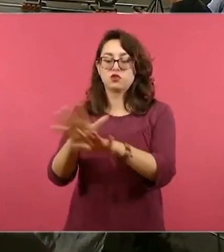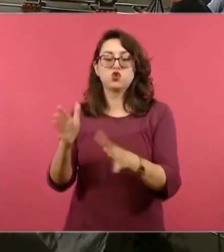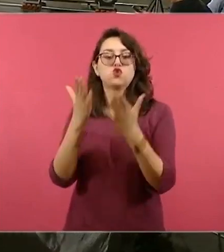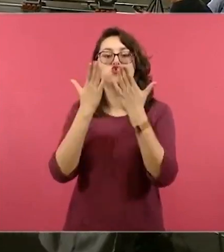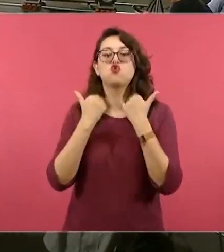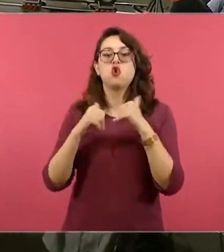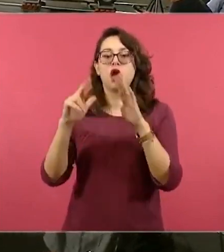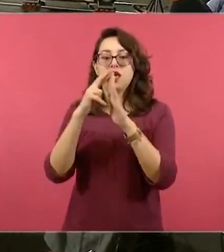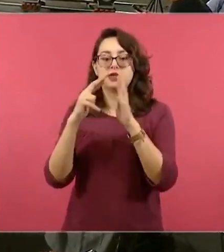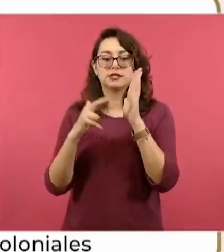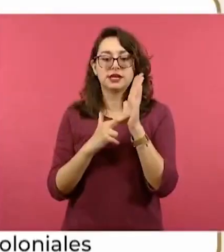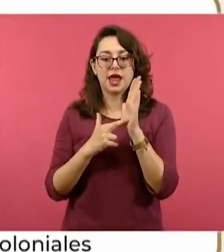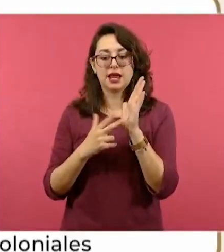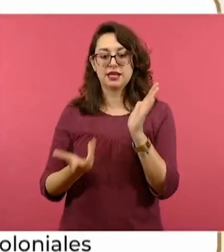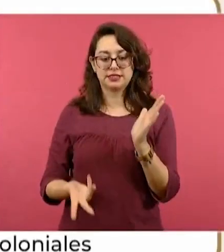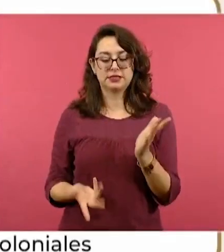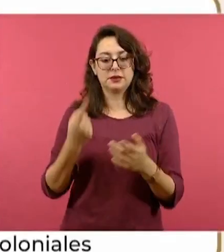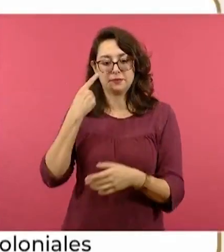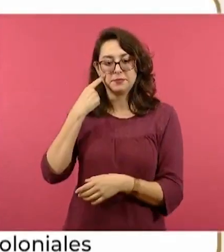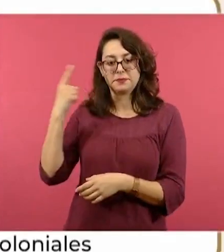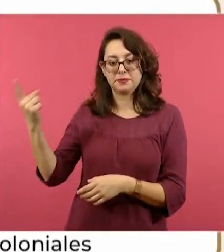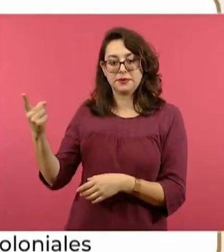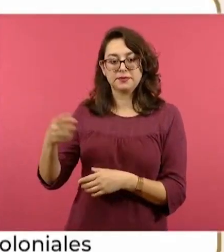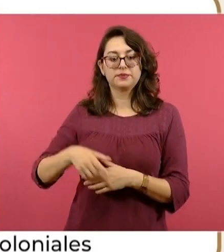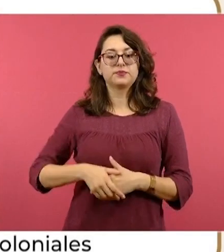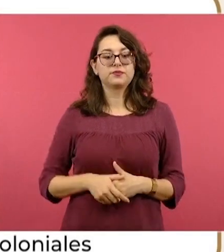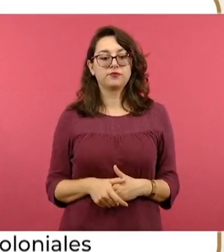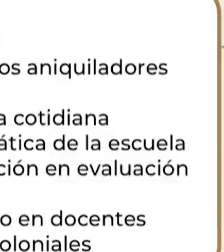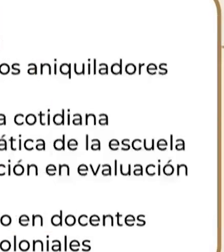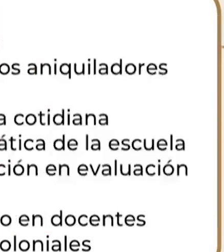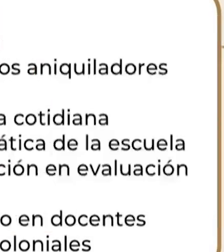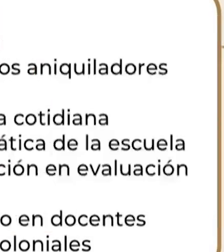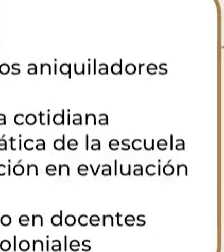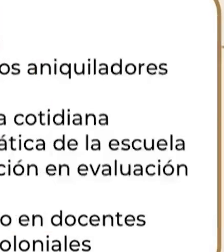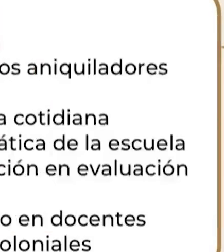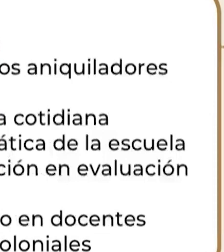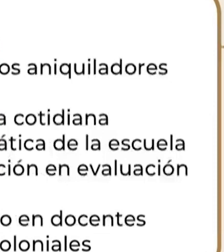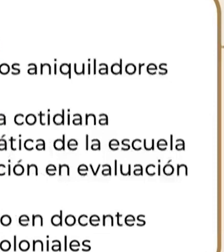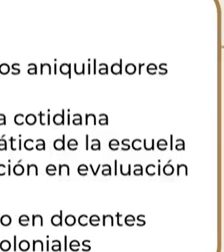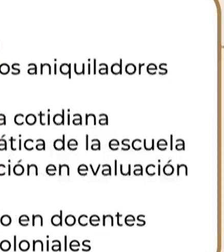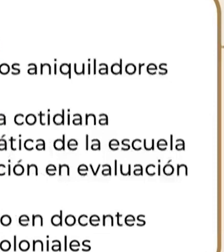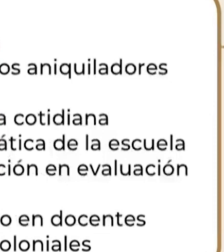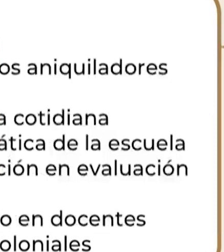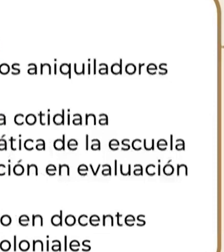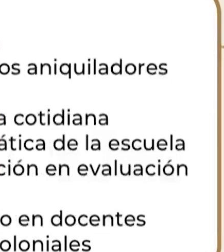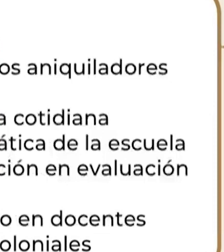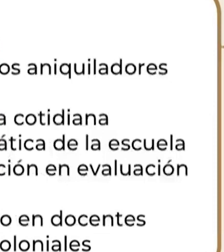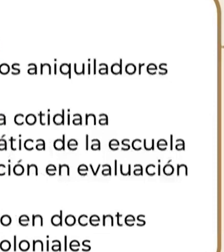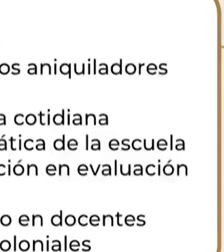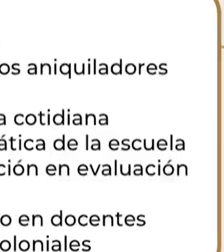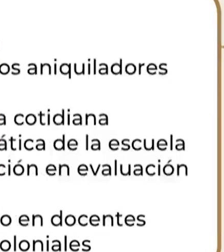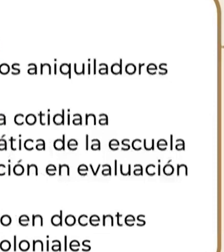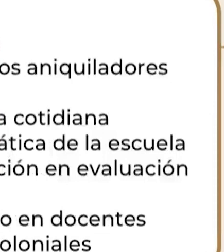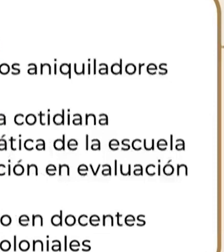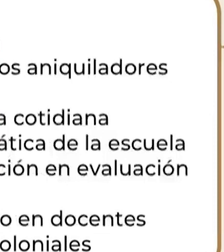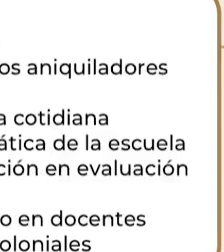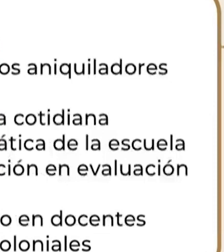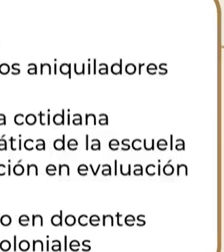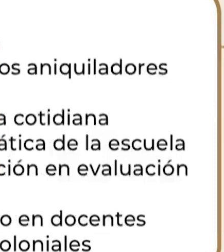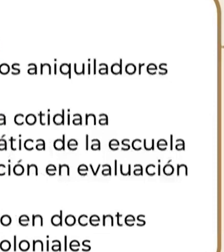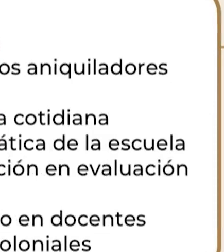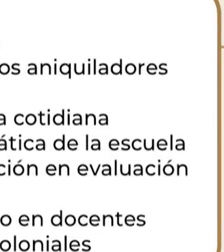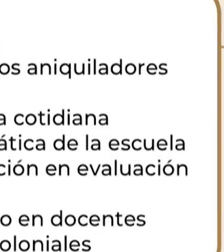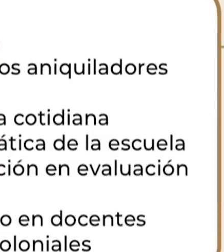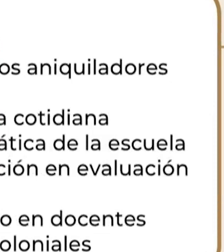la secretaria. La nueva escuela mexicana plantea seis fases. Para la fase seis, que es